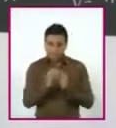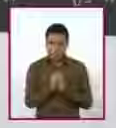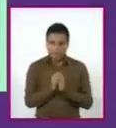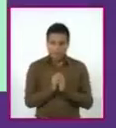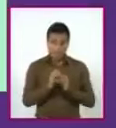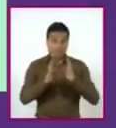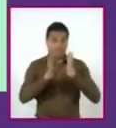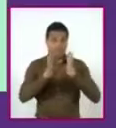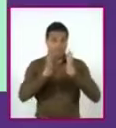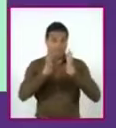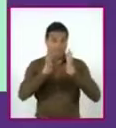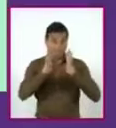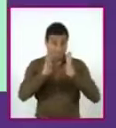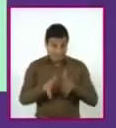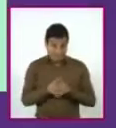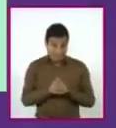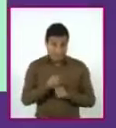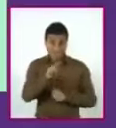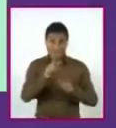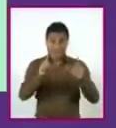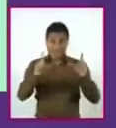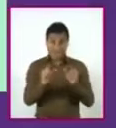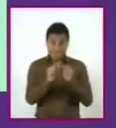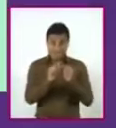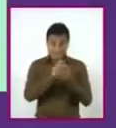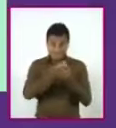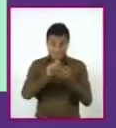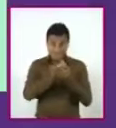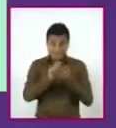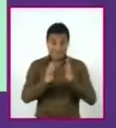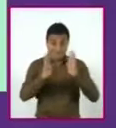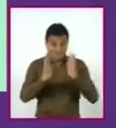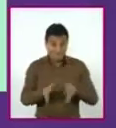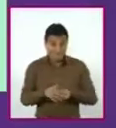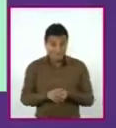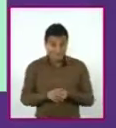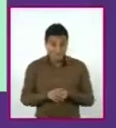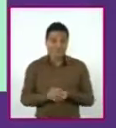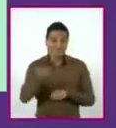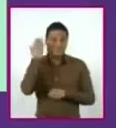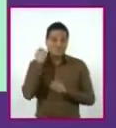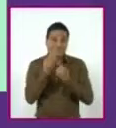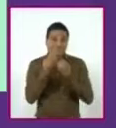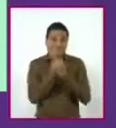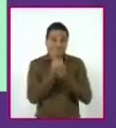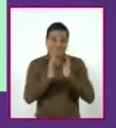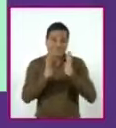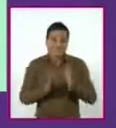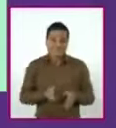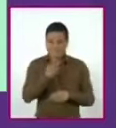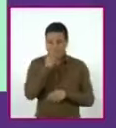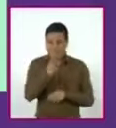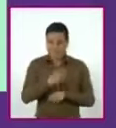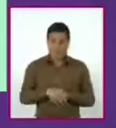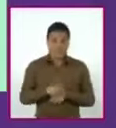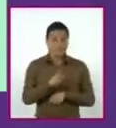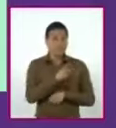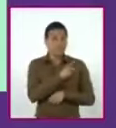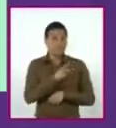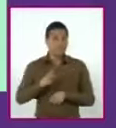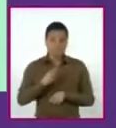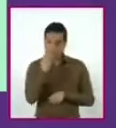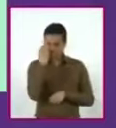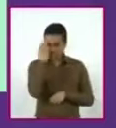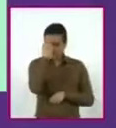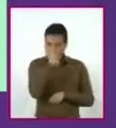y en nuestra clase, así como en las clases anteriores que tuviste, nos corresponde analizar y estudiar